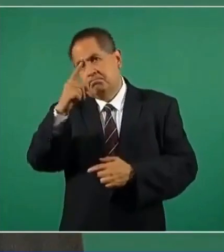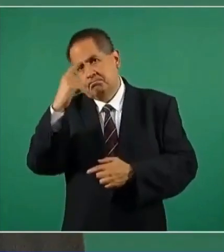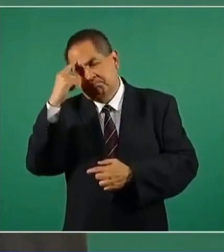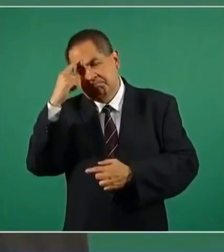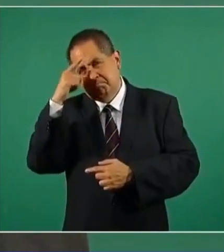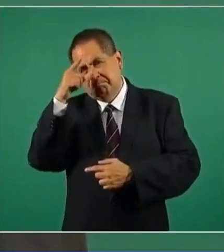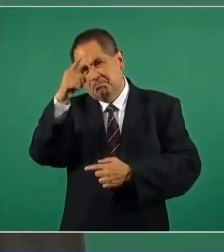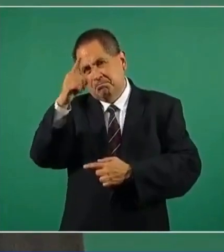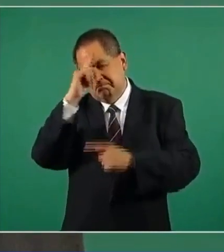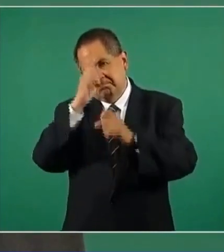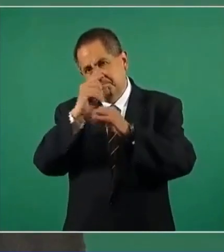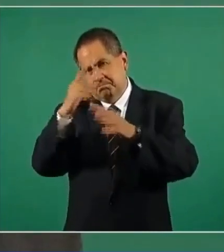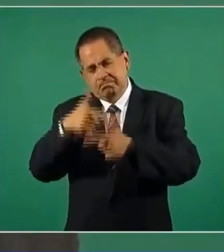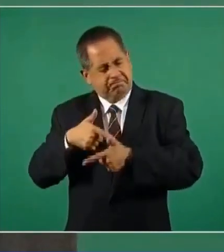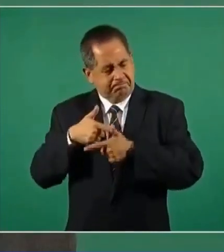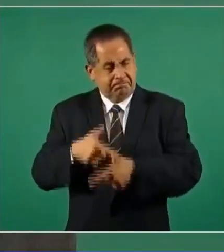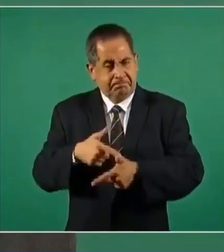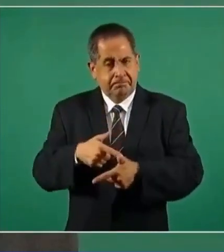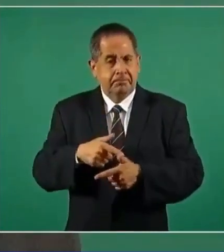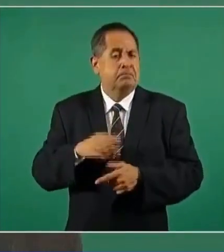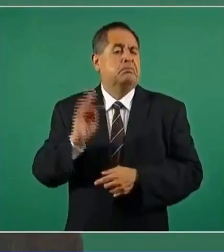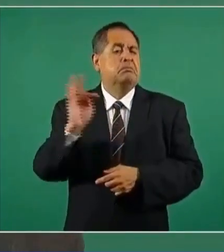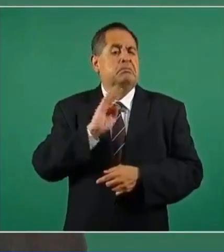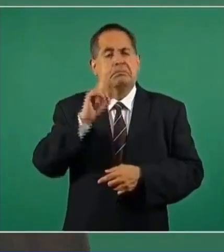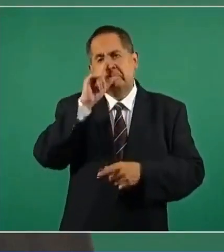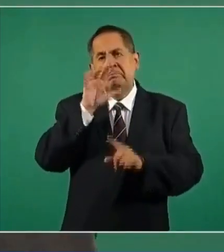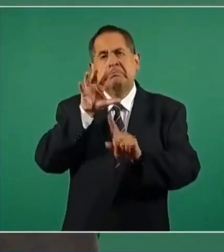aunque no se alcance.